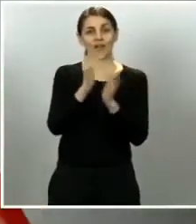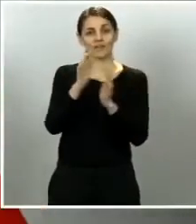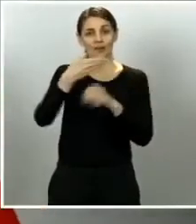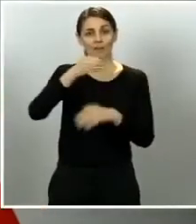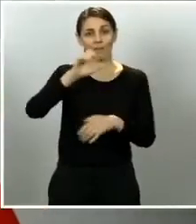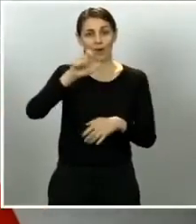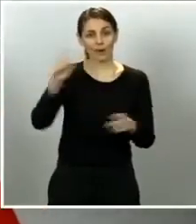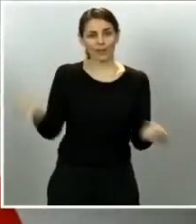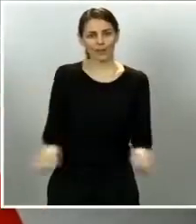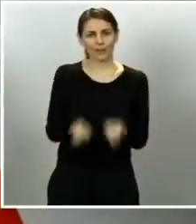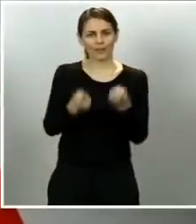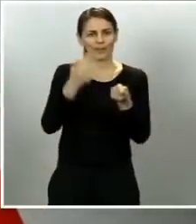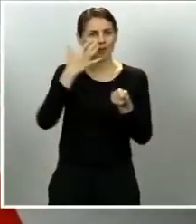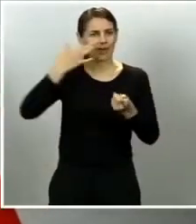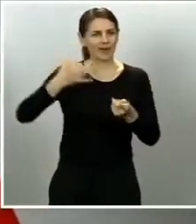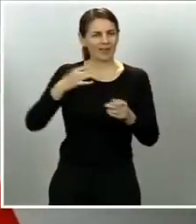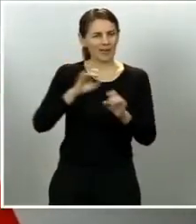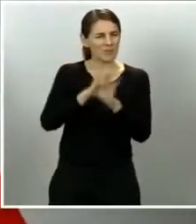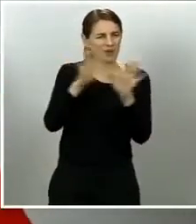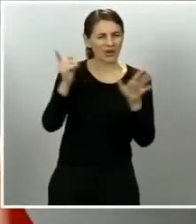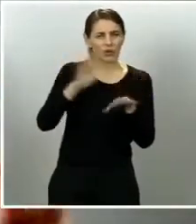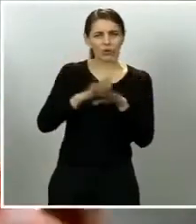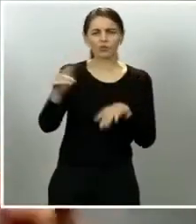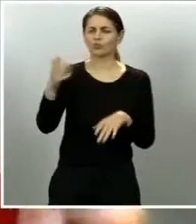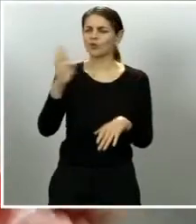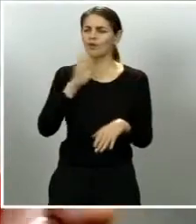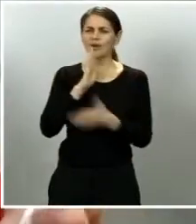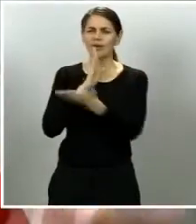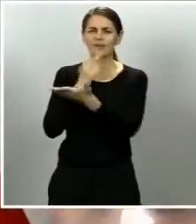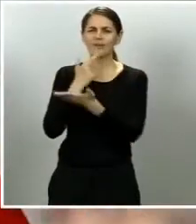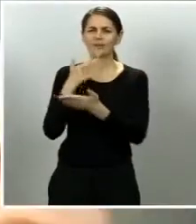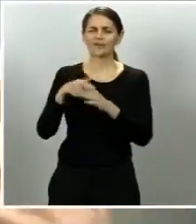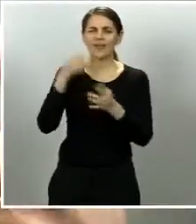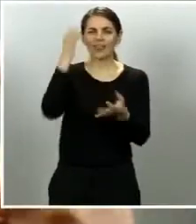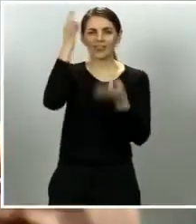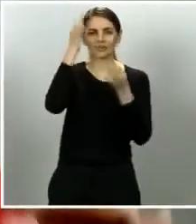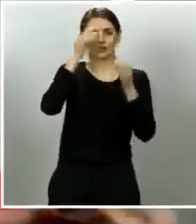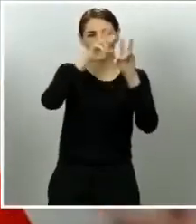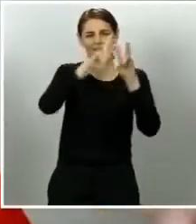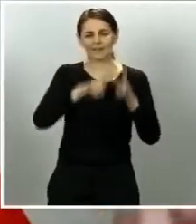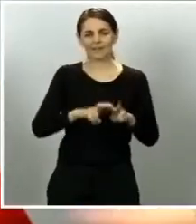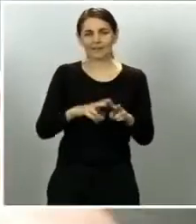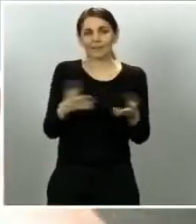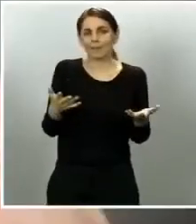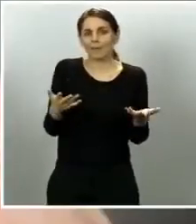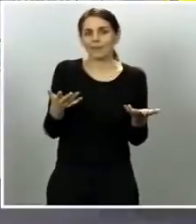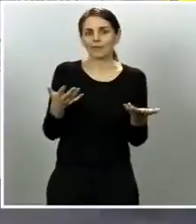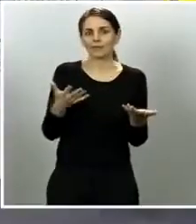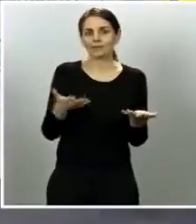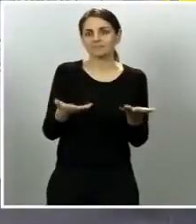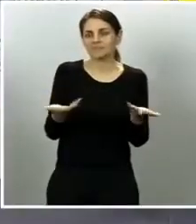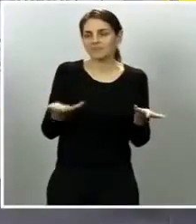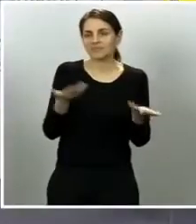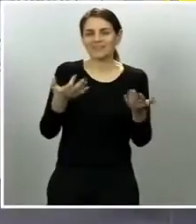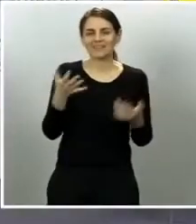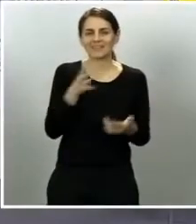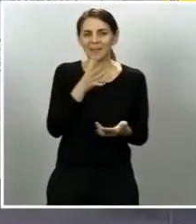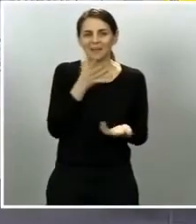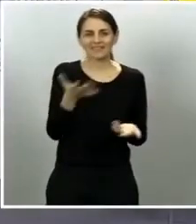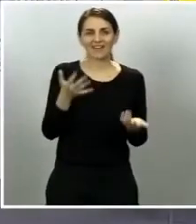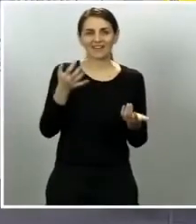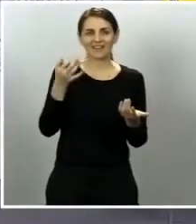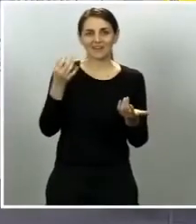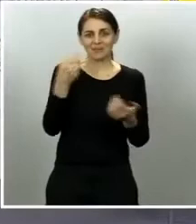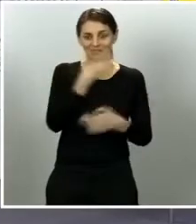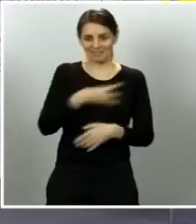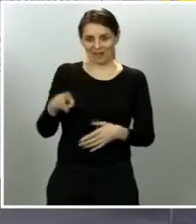dado que antes ha dicho que estaban analizando esos datos qué es lo que está ocurriendo con esos datos qué tienen que pulir para que casi tres semanas después